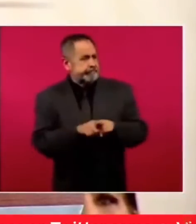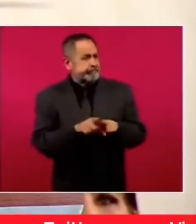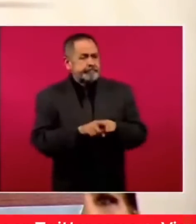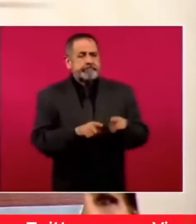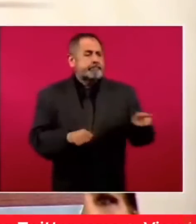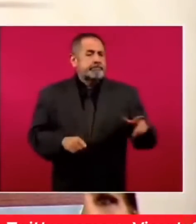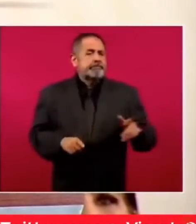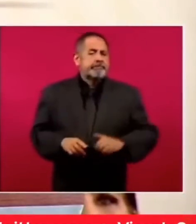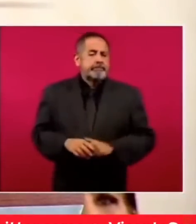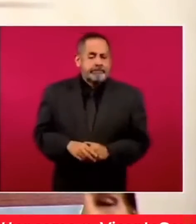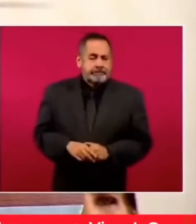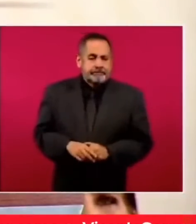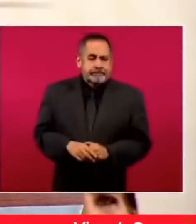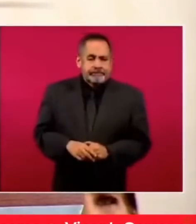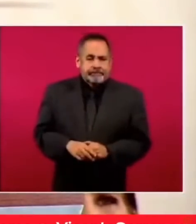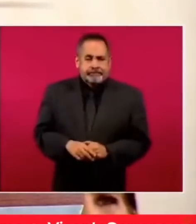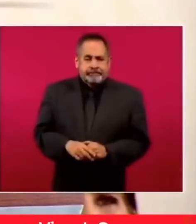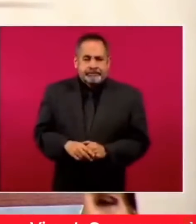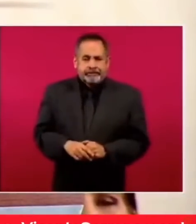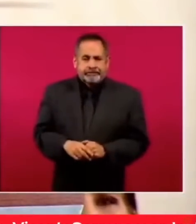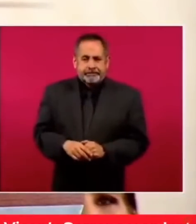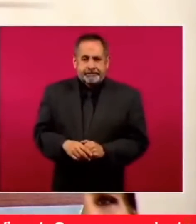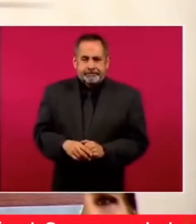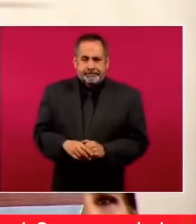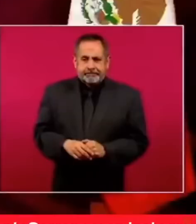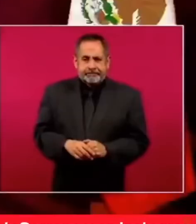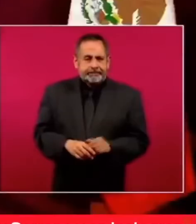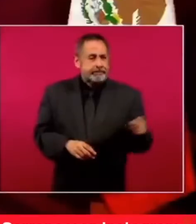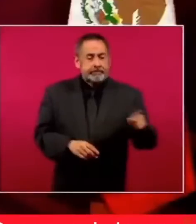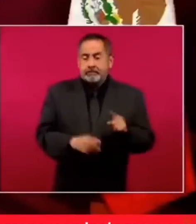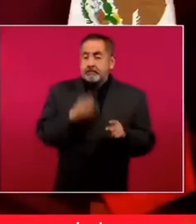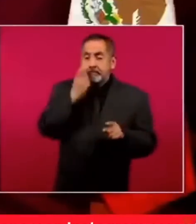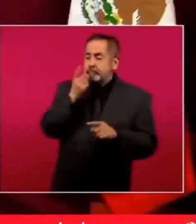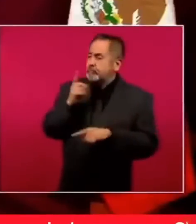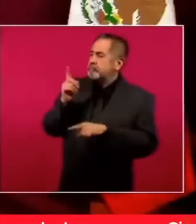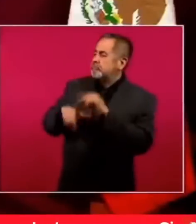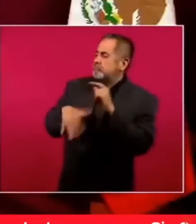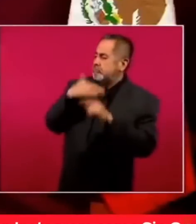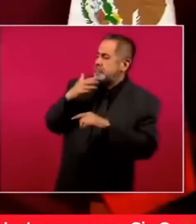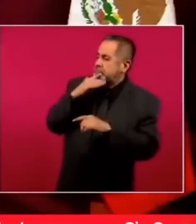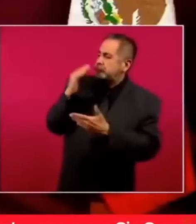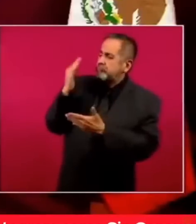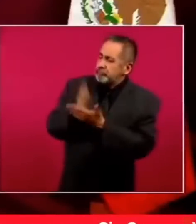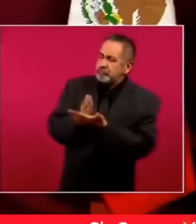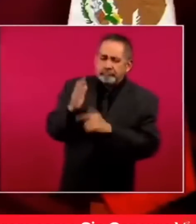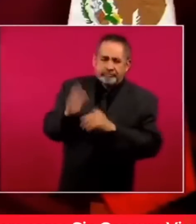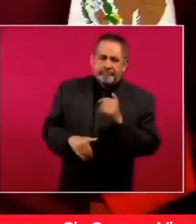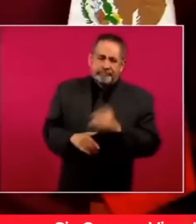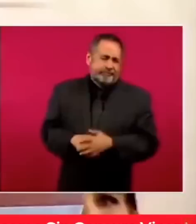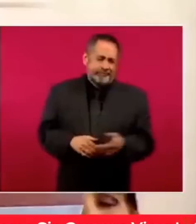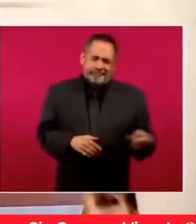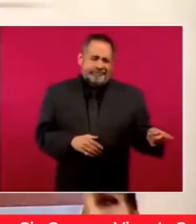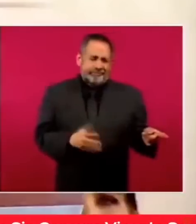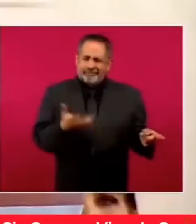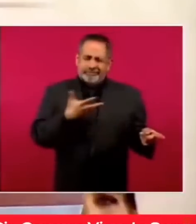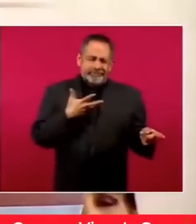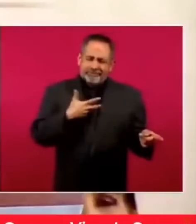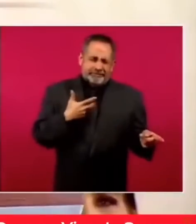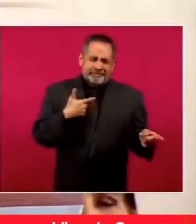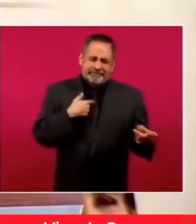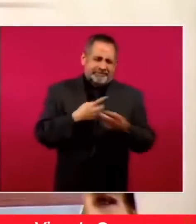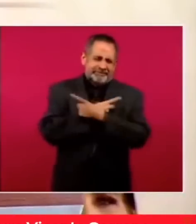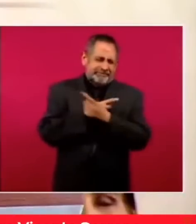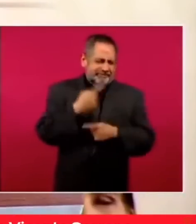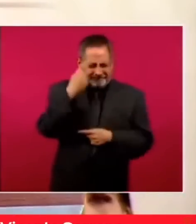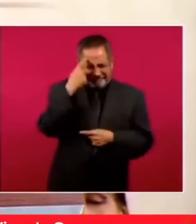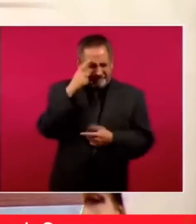supuestamente combatir la corrupción. No tiene autoridad moral,